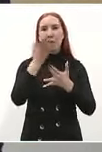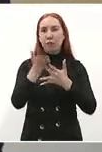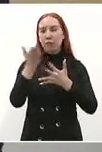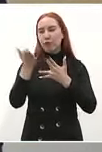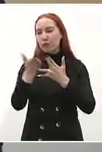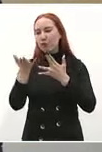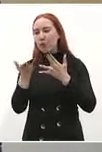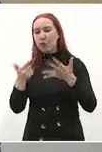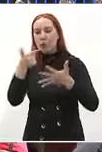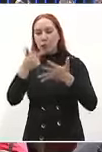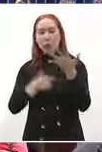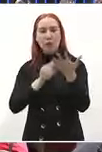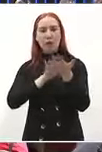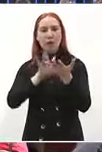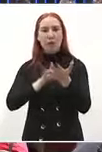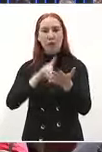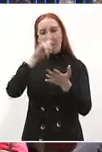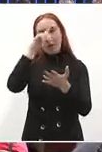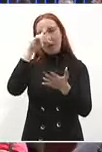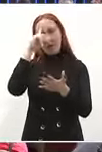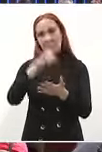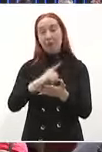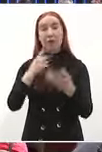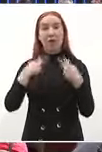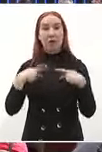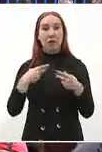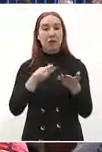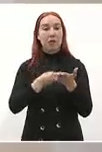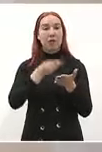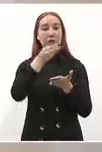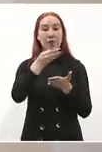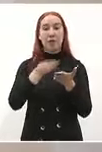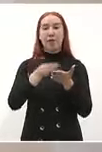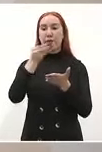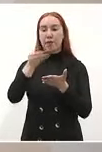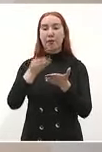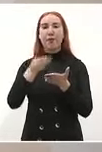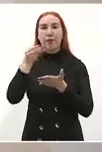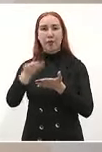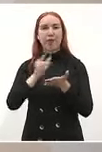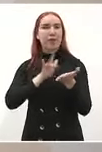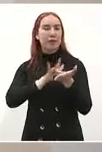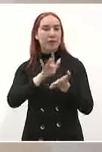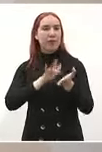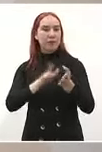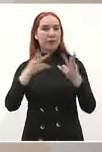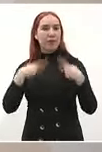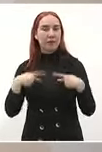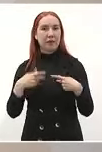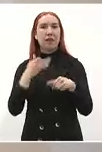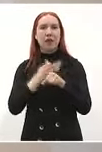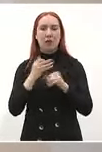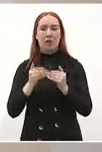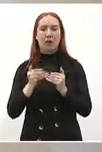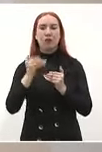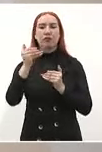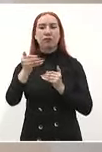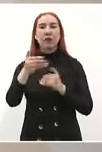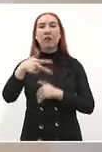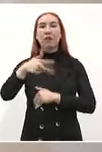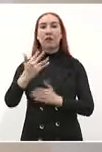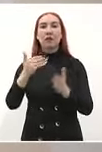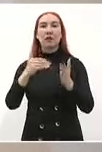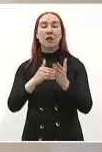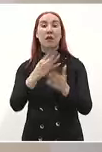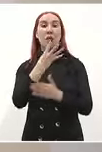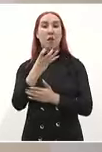pero se ha ido avanzando miren hay 13 mil 400